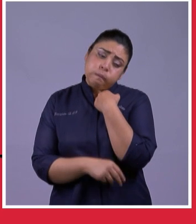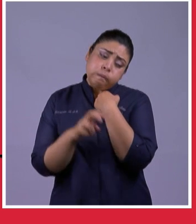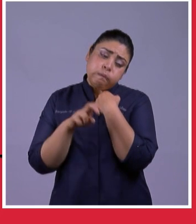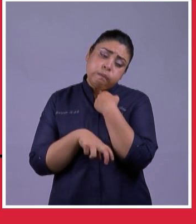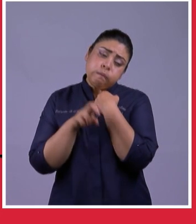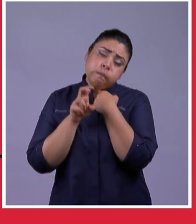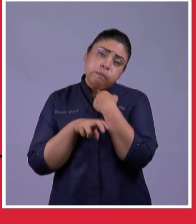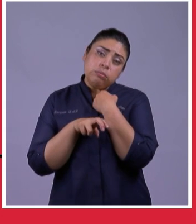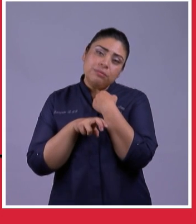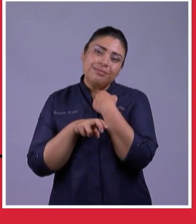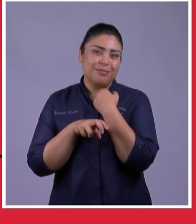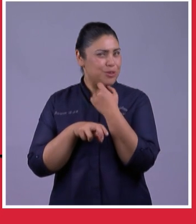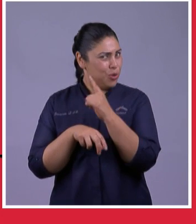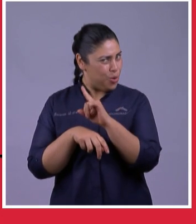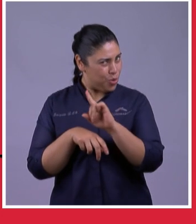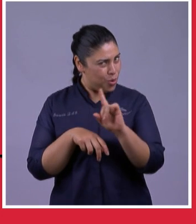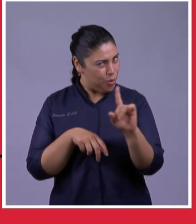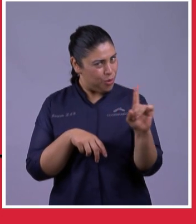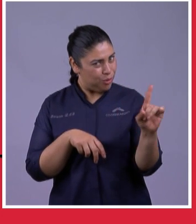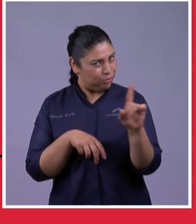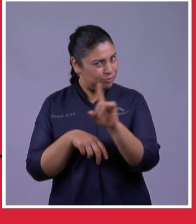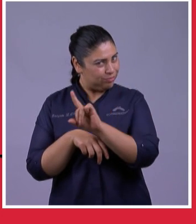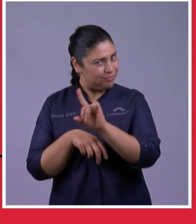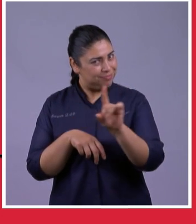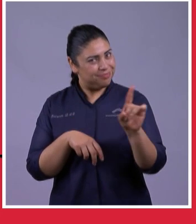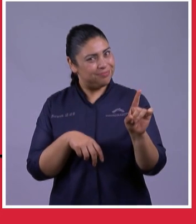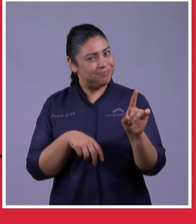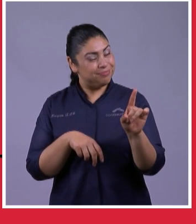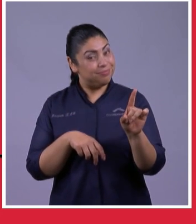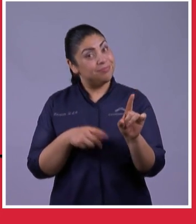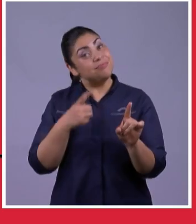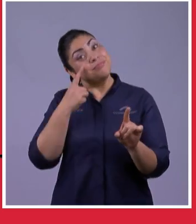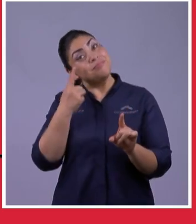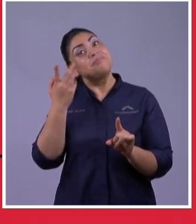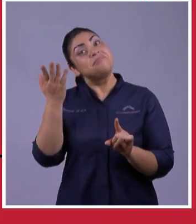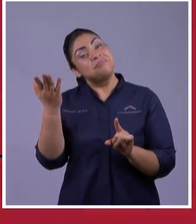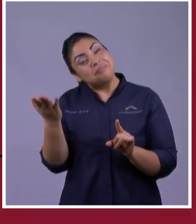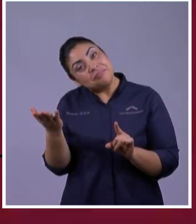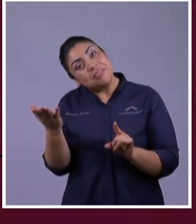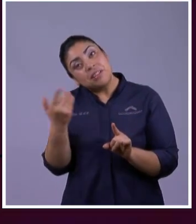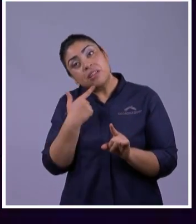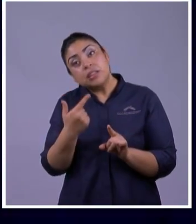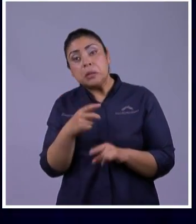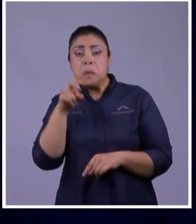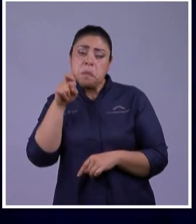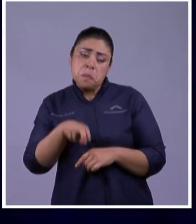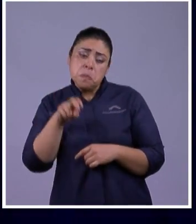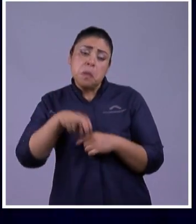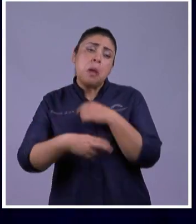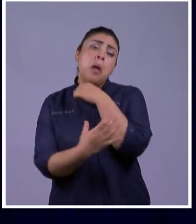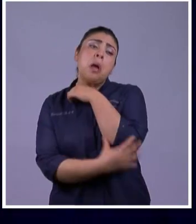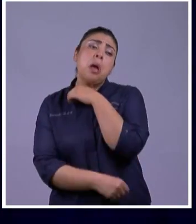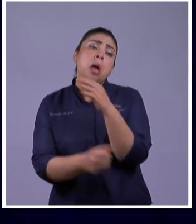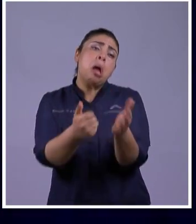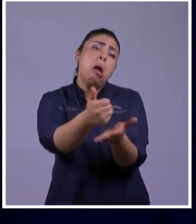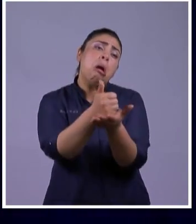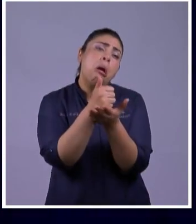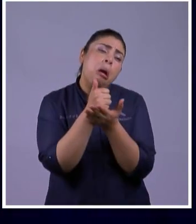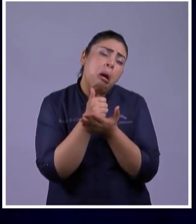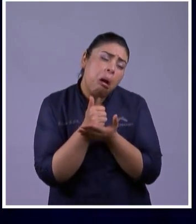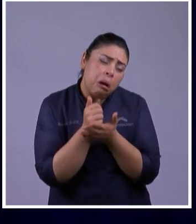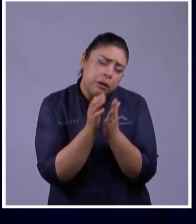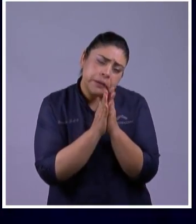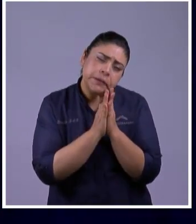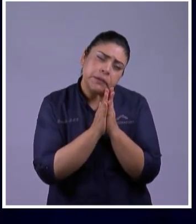escasez esto no lo dice pablo desde su escasez pon atención acá por favor